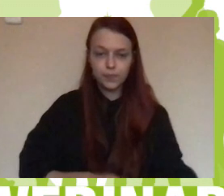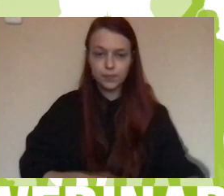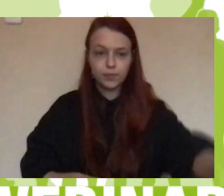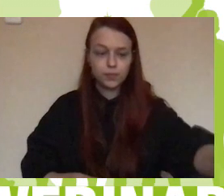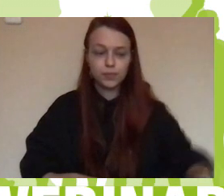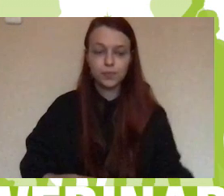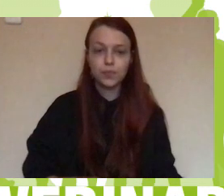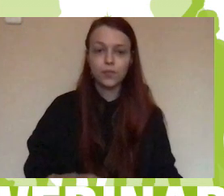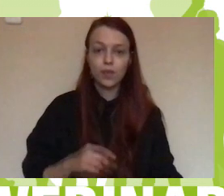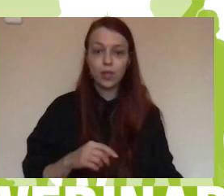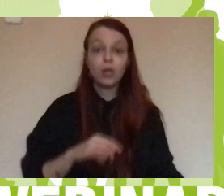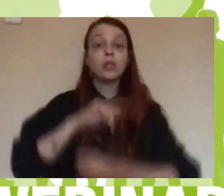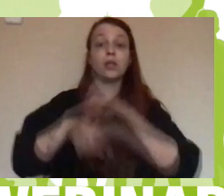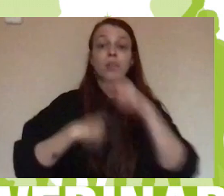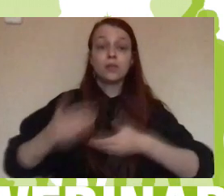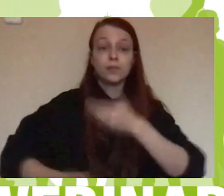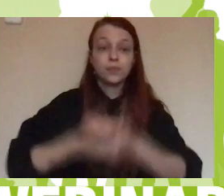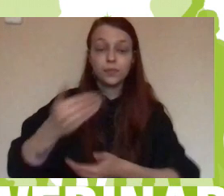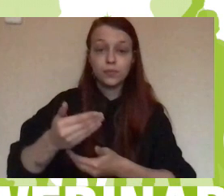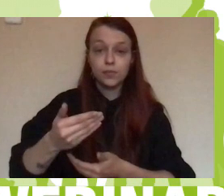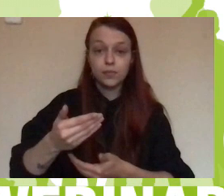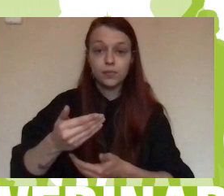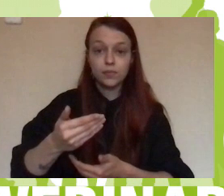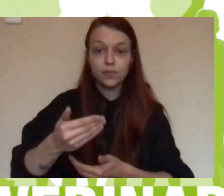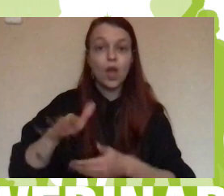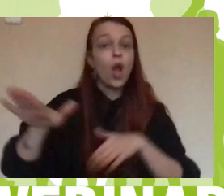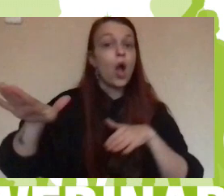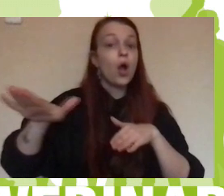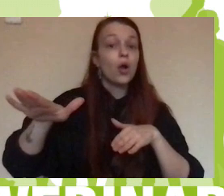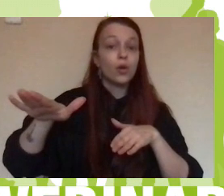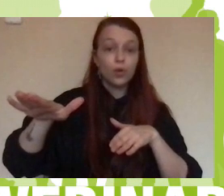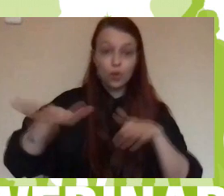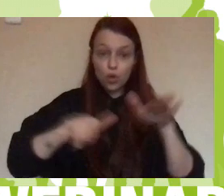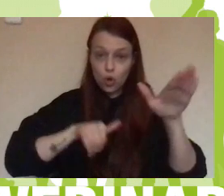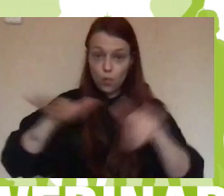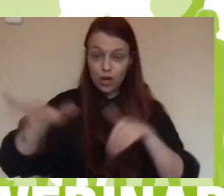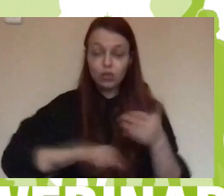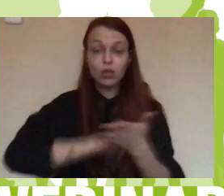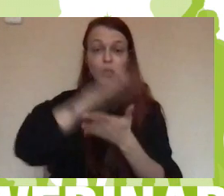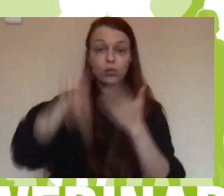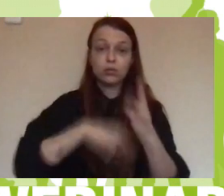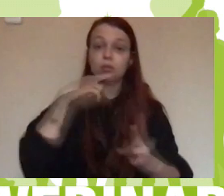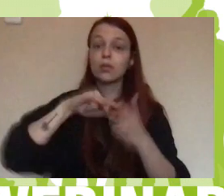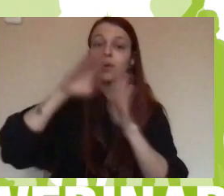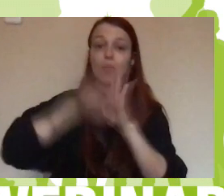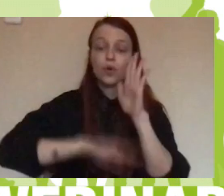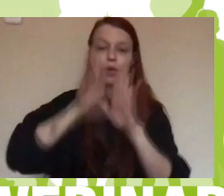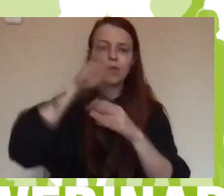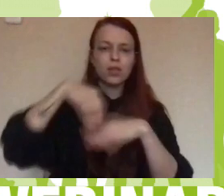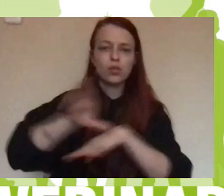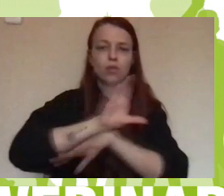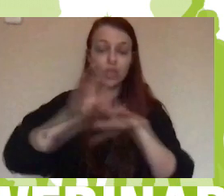estación fue el sumarnos a la convocatoria del contrato programa del proyecto de la Consejería de